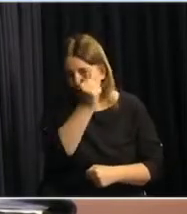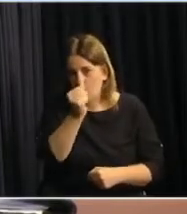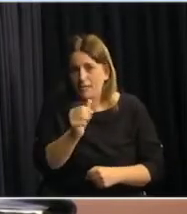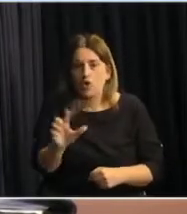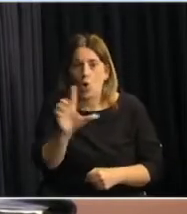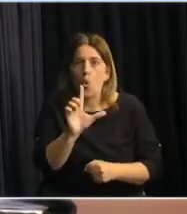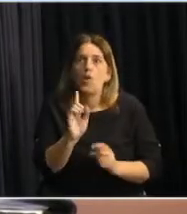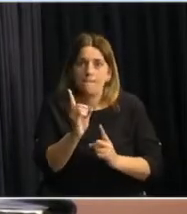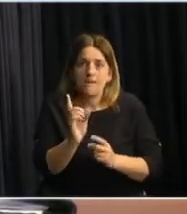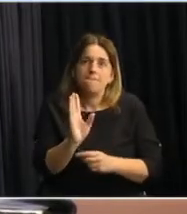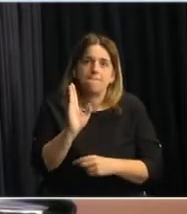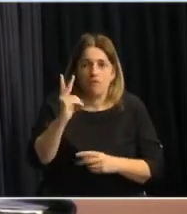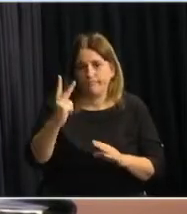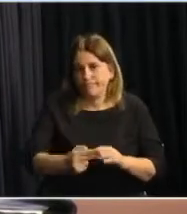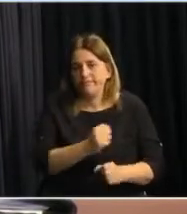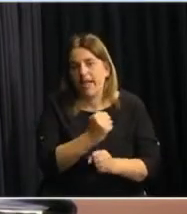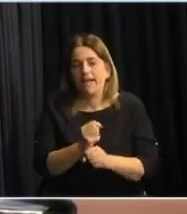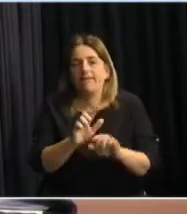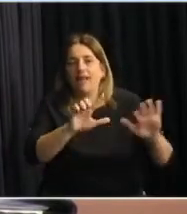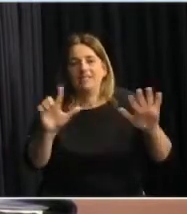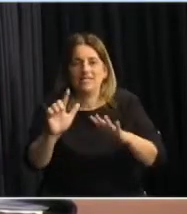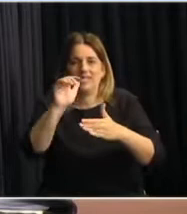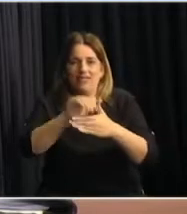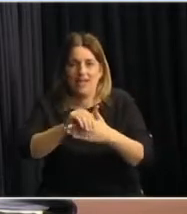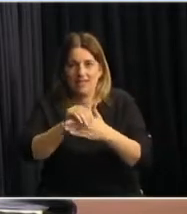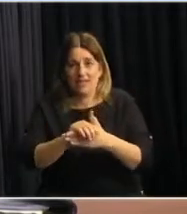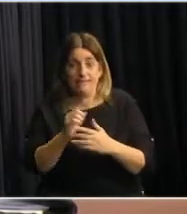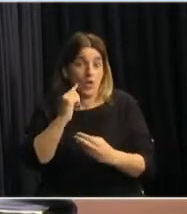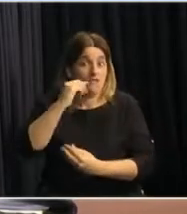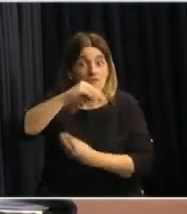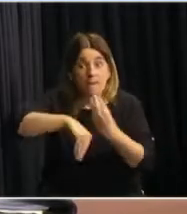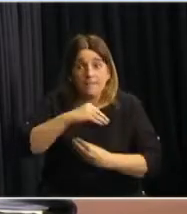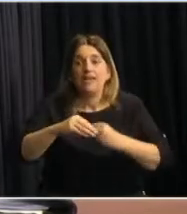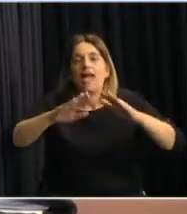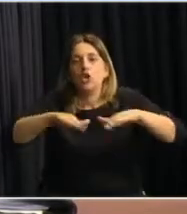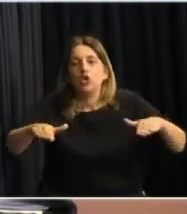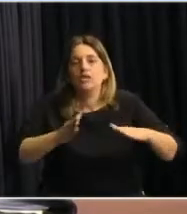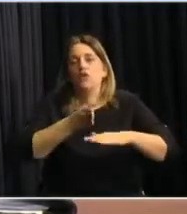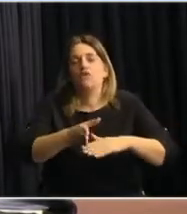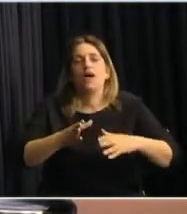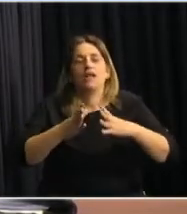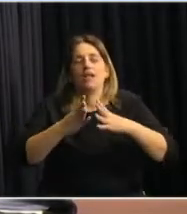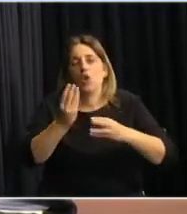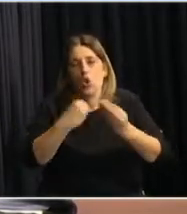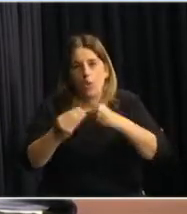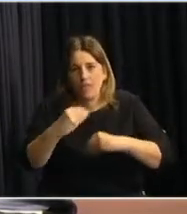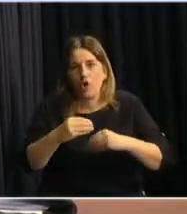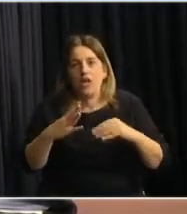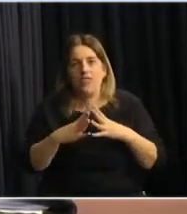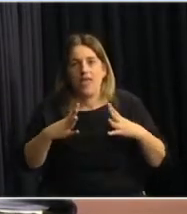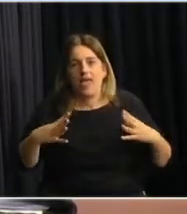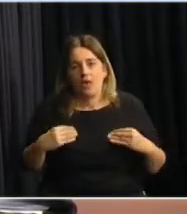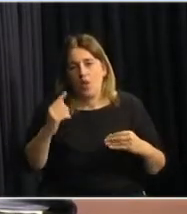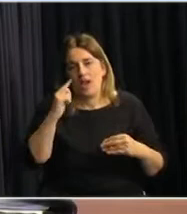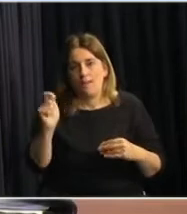domingo y el lunes hasta las 19 horas, todas las familias de los niños que van a los comedores de las escuelas públicas, los